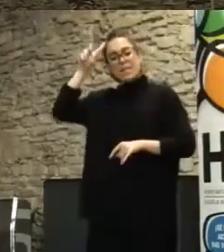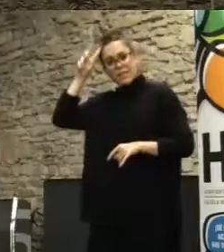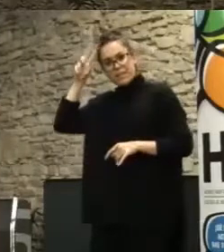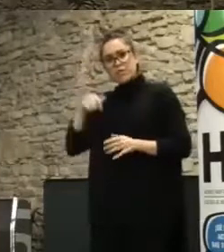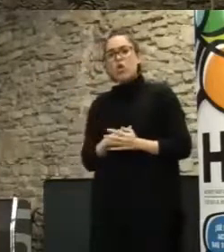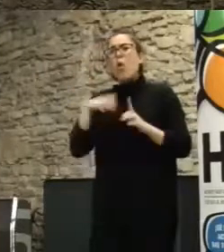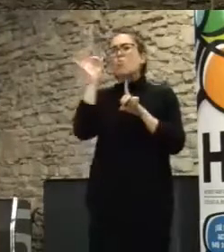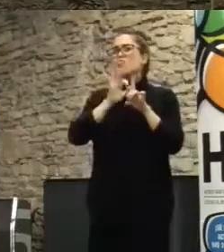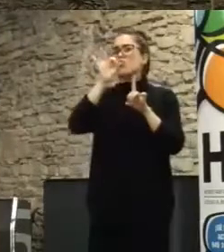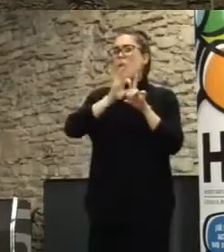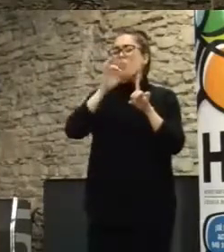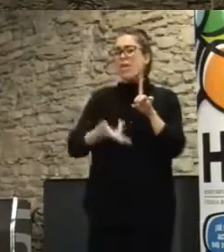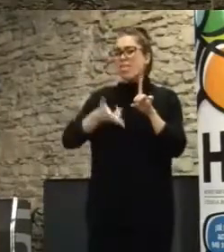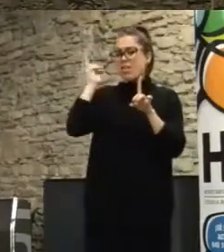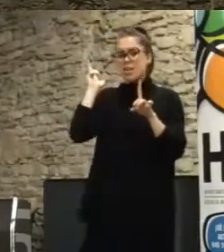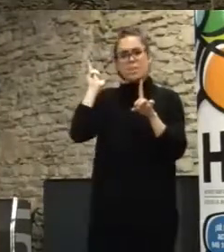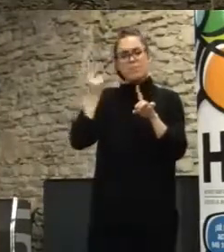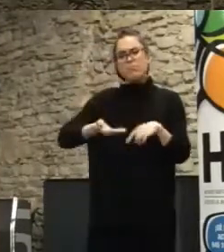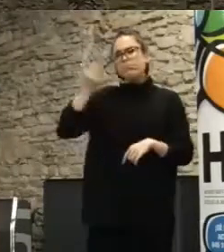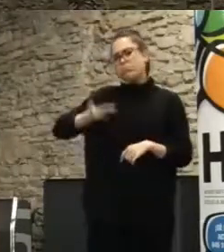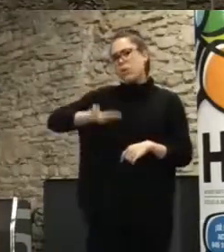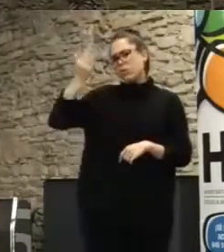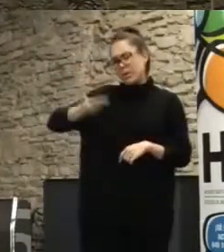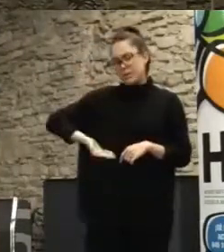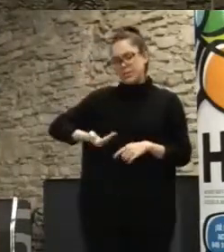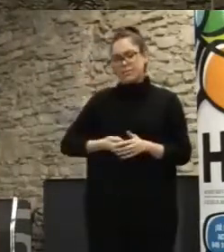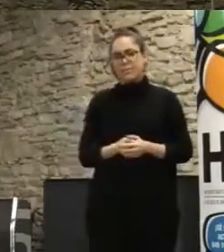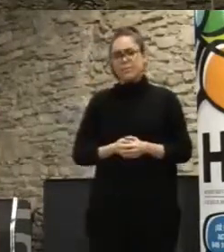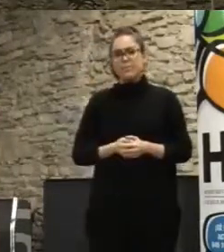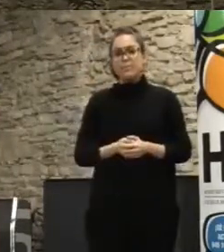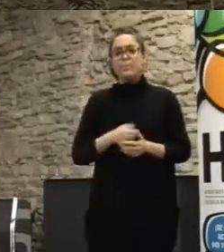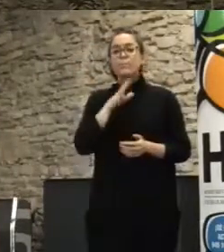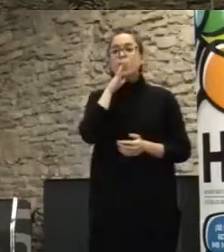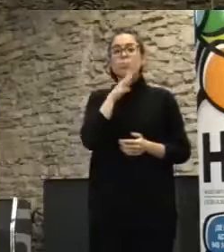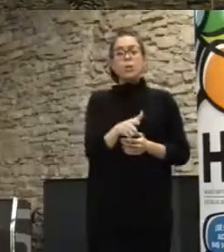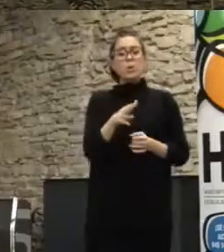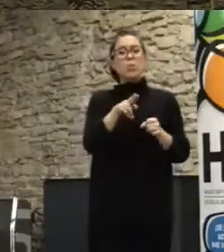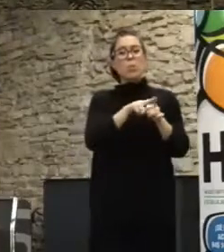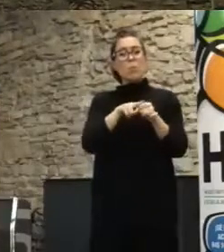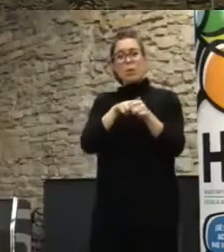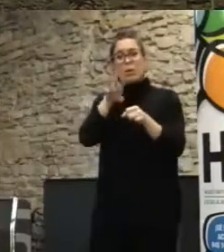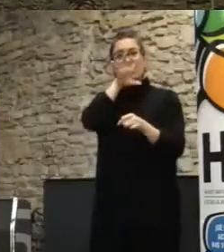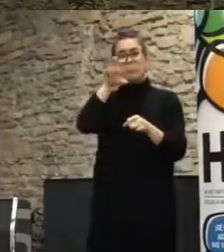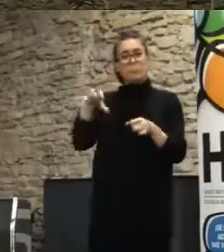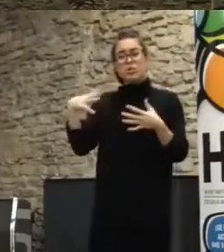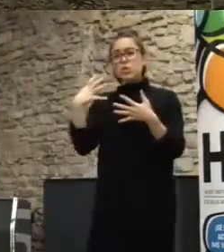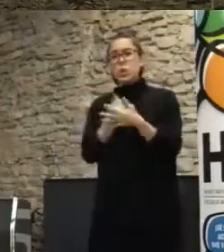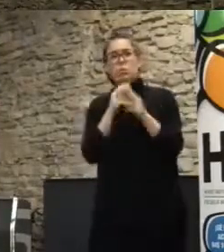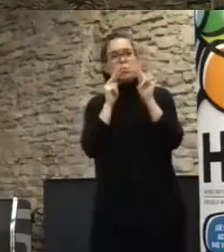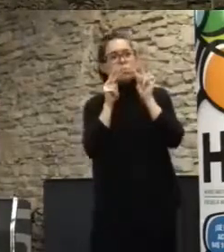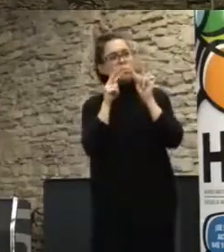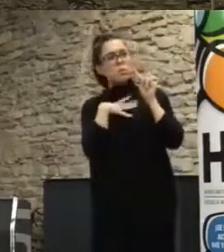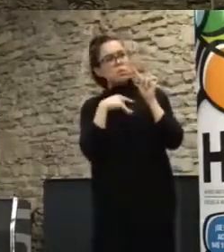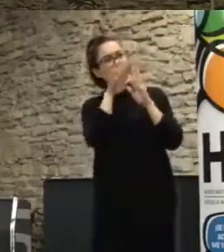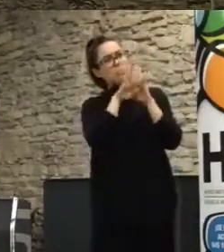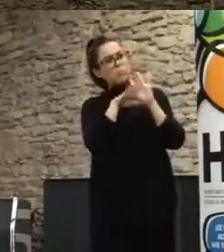Es software libre, que es un detalle crucial, porque permite que todas las comunidades de programadores vean el código, lo mejoren, se montan